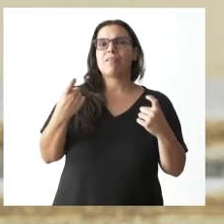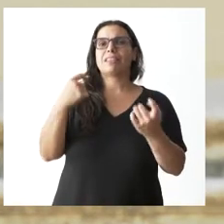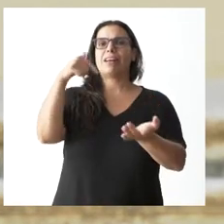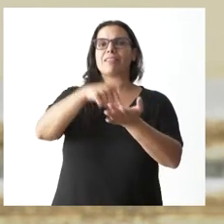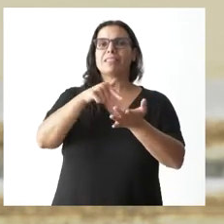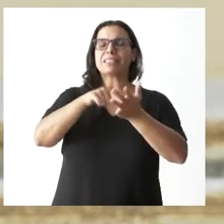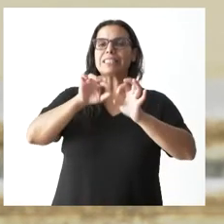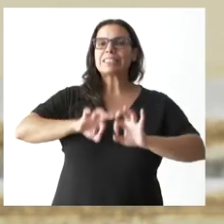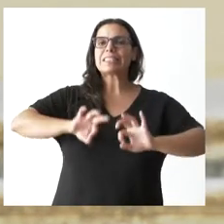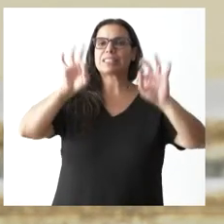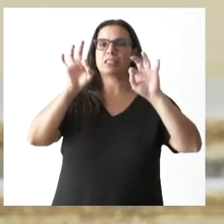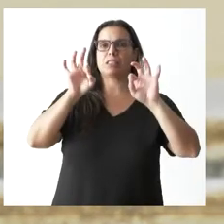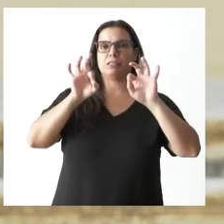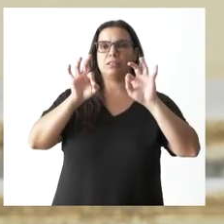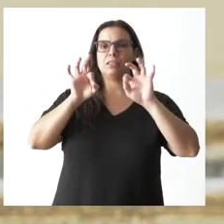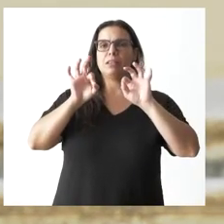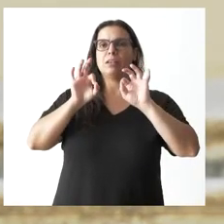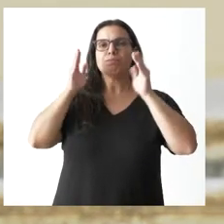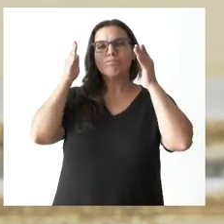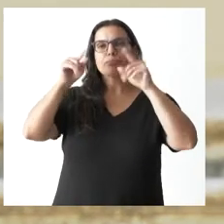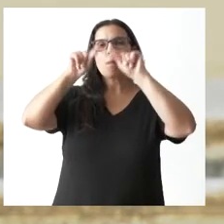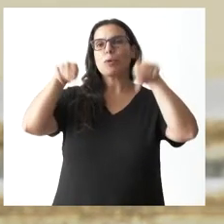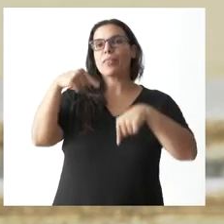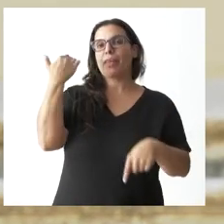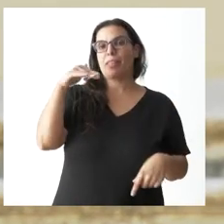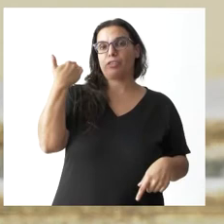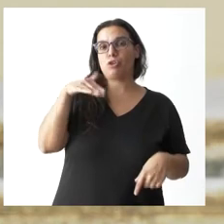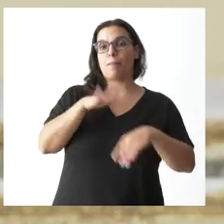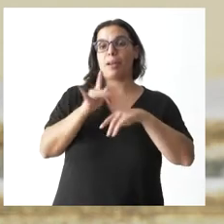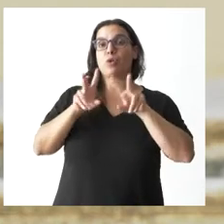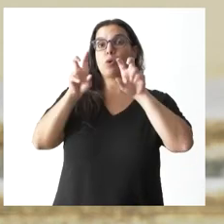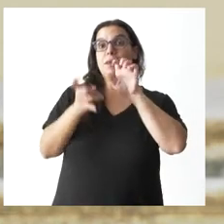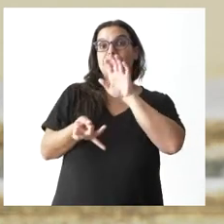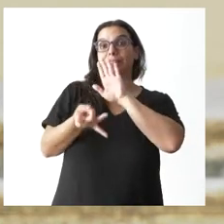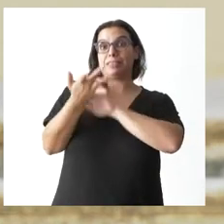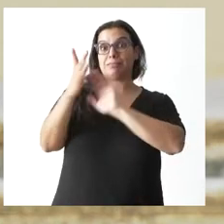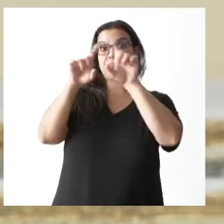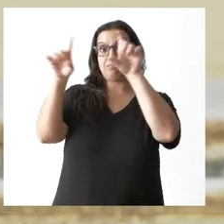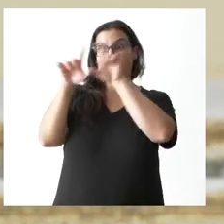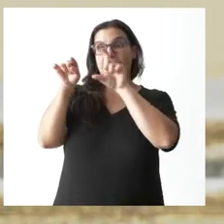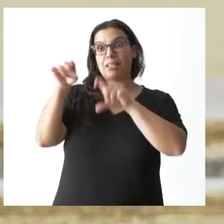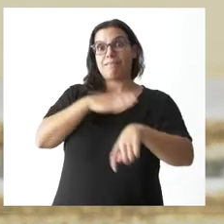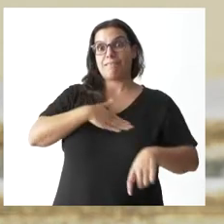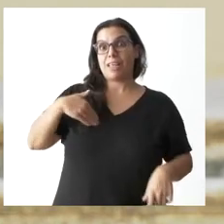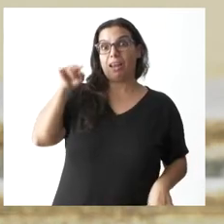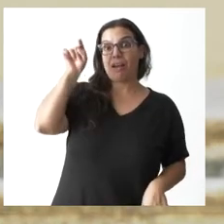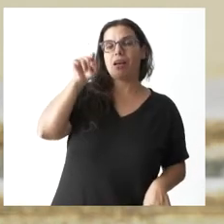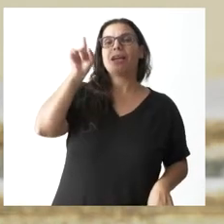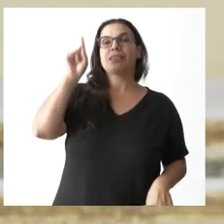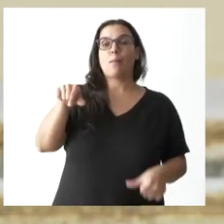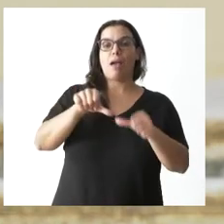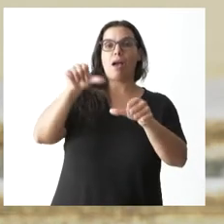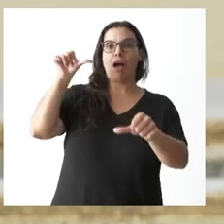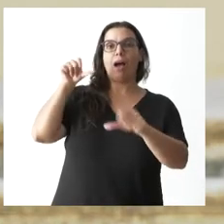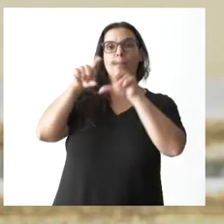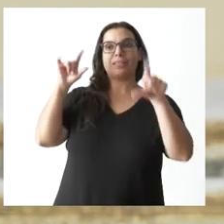diferenciada para la provincia de Soria para las nuevas empresas que quieran instalarse allí también para las empresas ya existentes